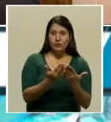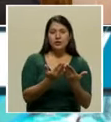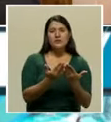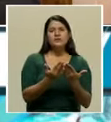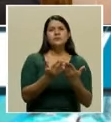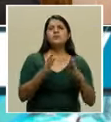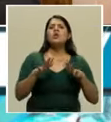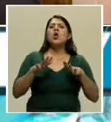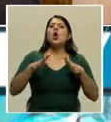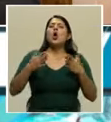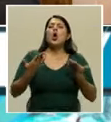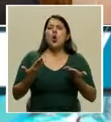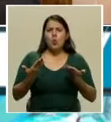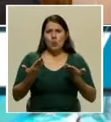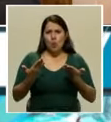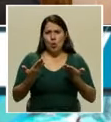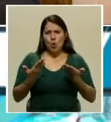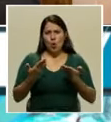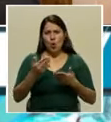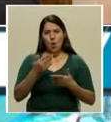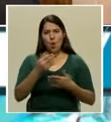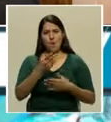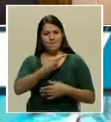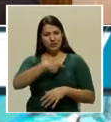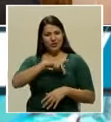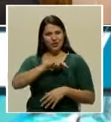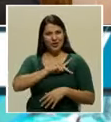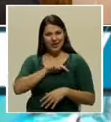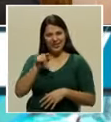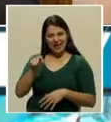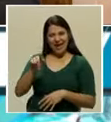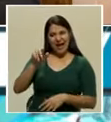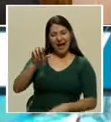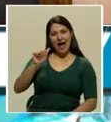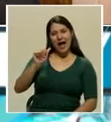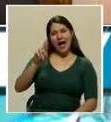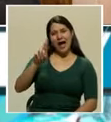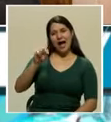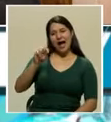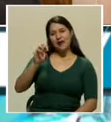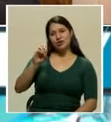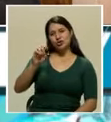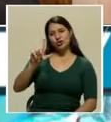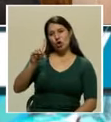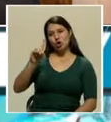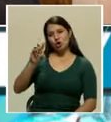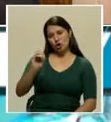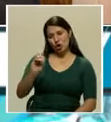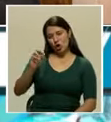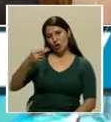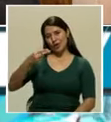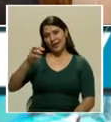era personalidad de don Arnoldo Herrera para dirigir el Castella?